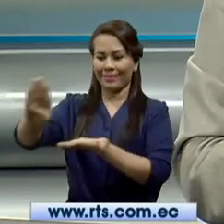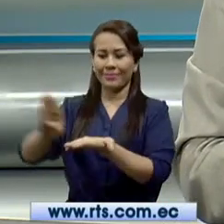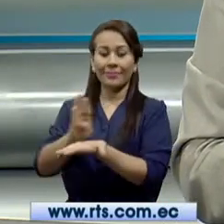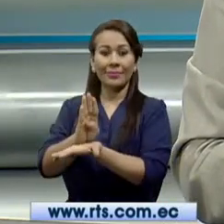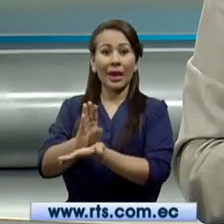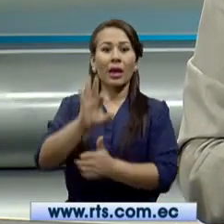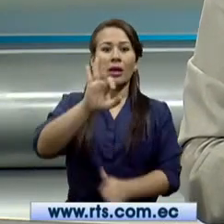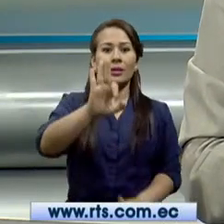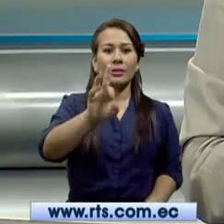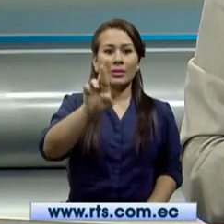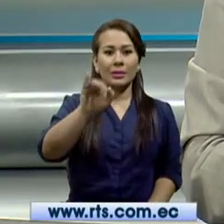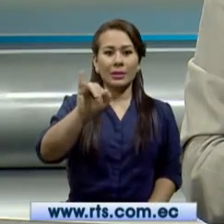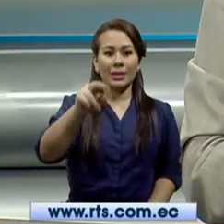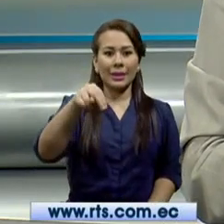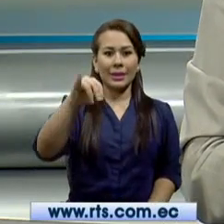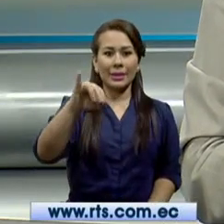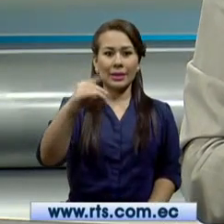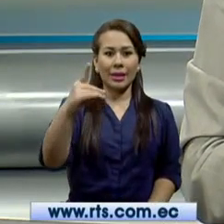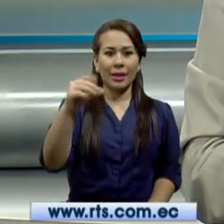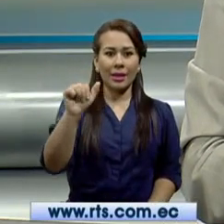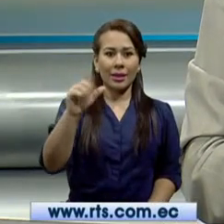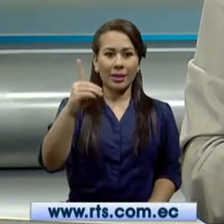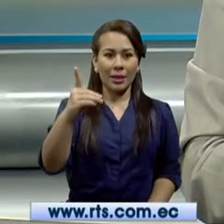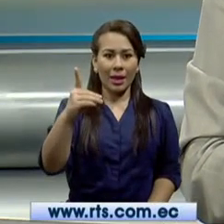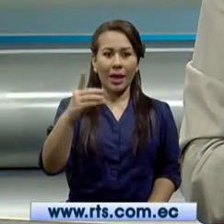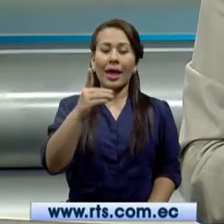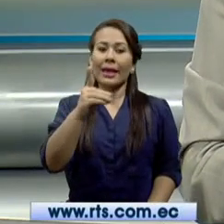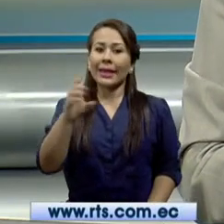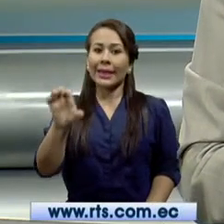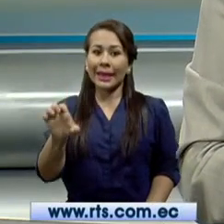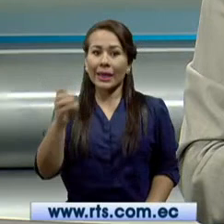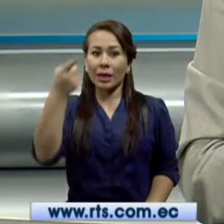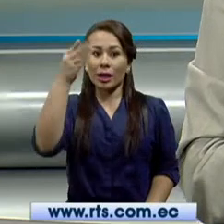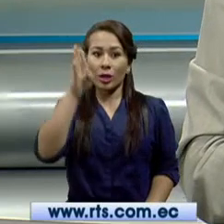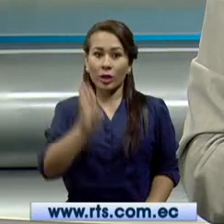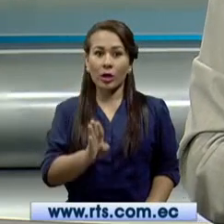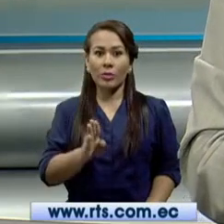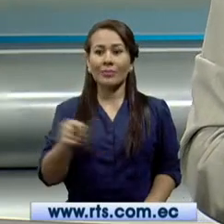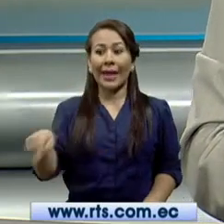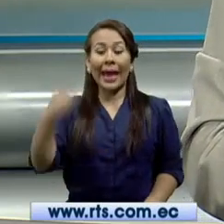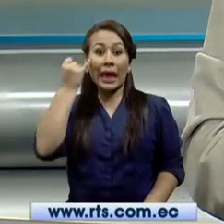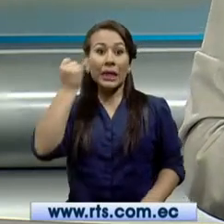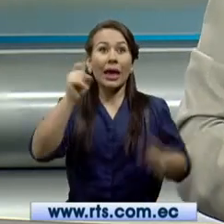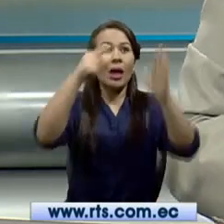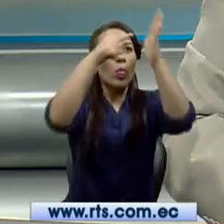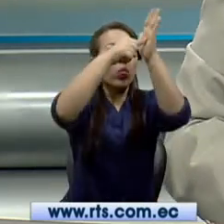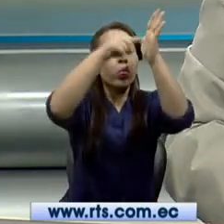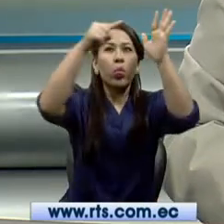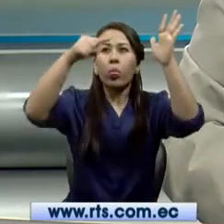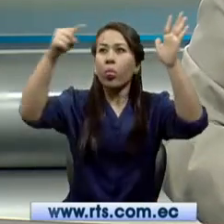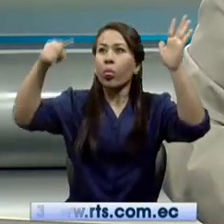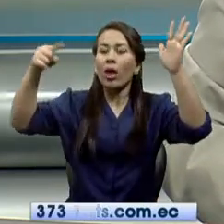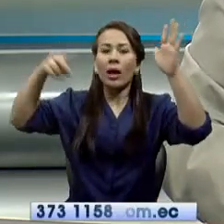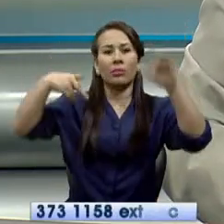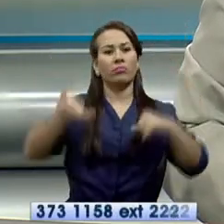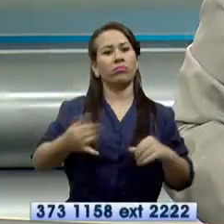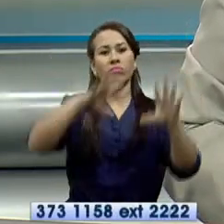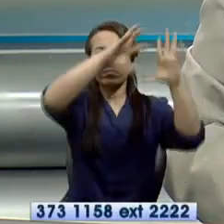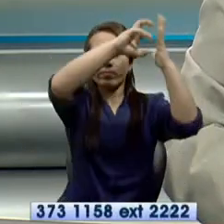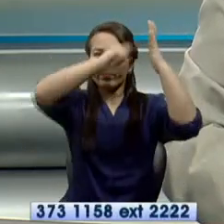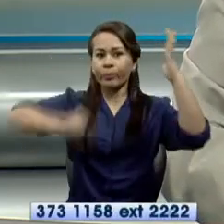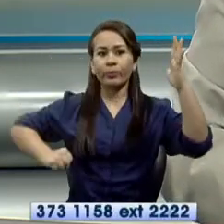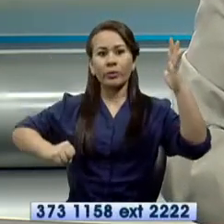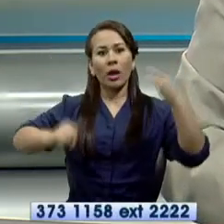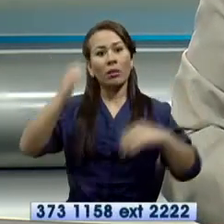retiradas sus líneas eléctricas que estaban instaladas de forma clandestinas. Ellos habían sido